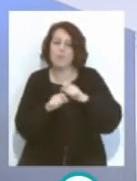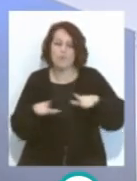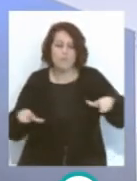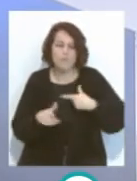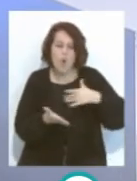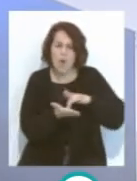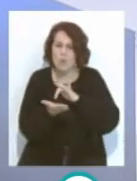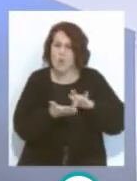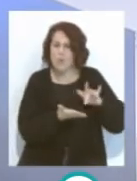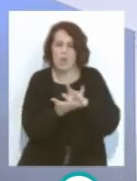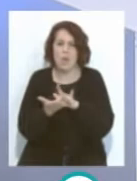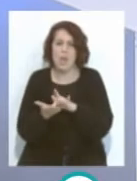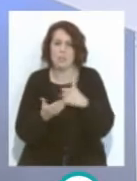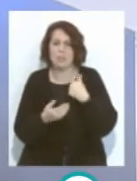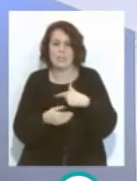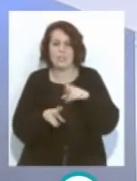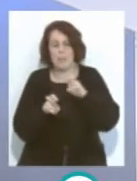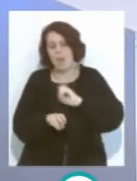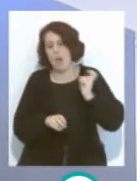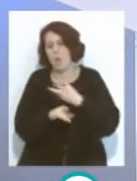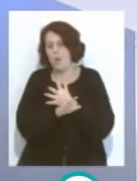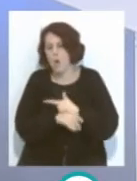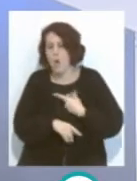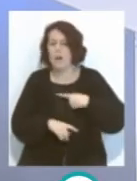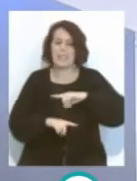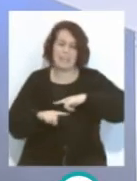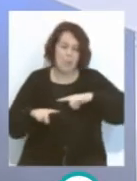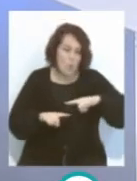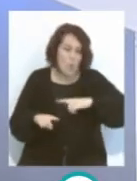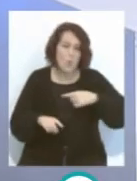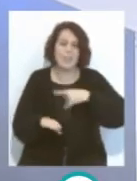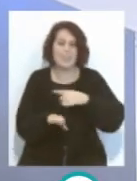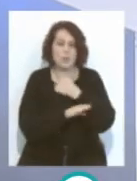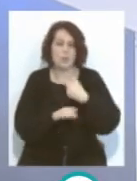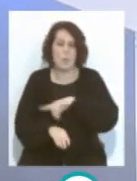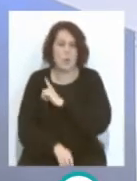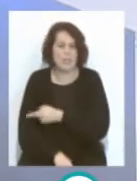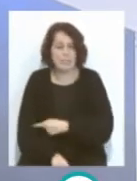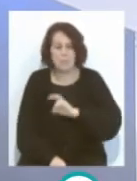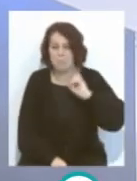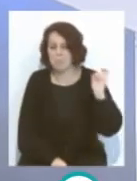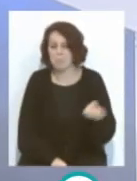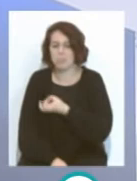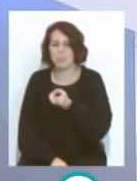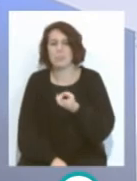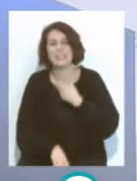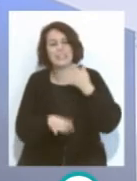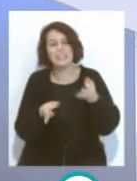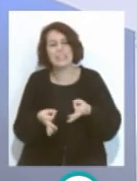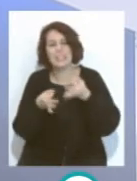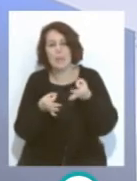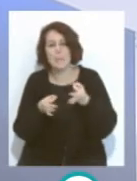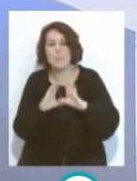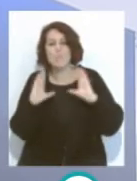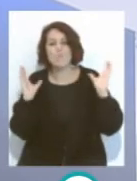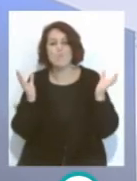fútbol he estado en todos los aspectos de jugador de entrenador de director deportivo y siempre el